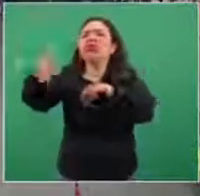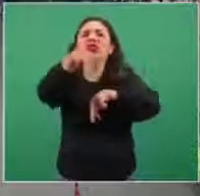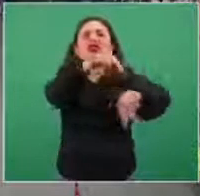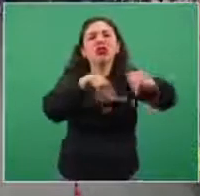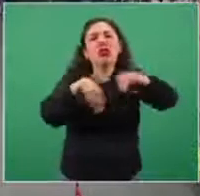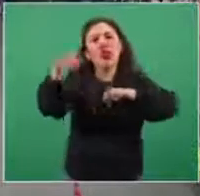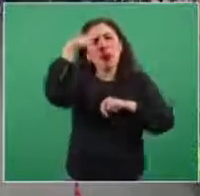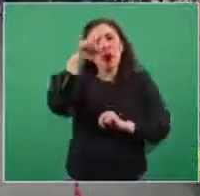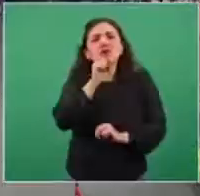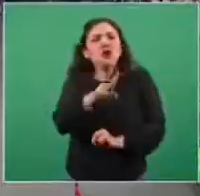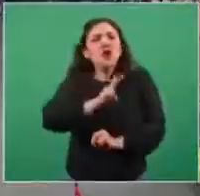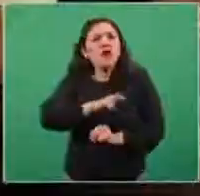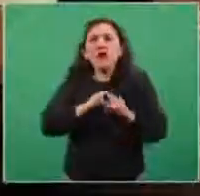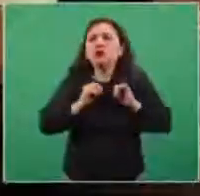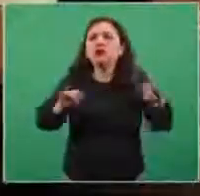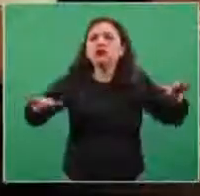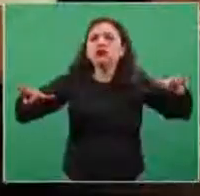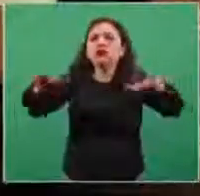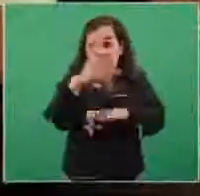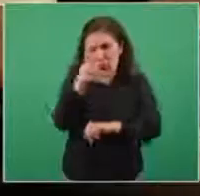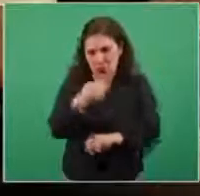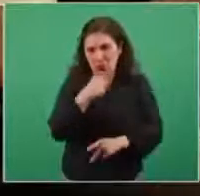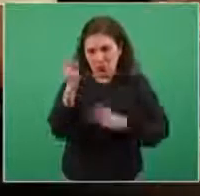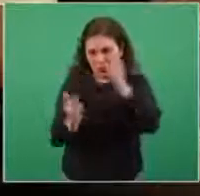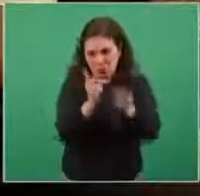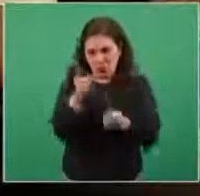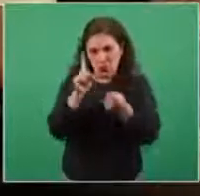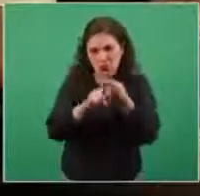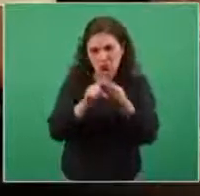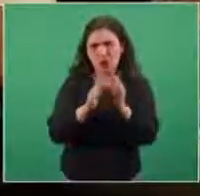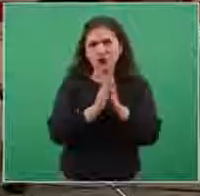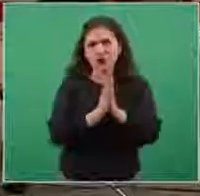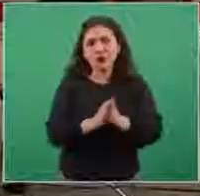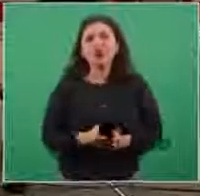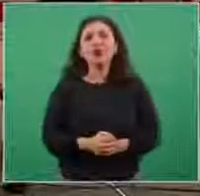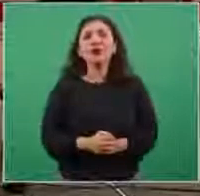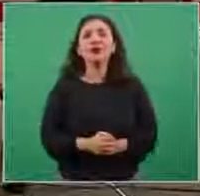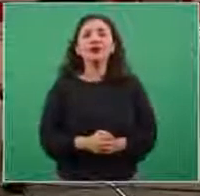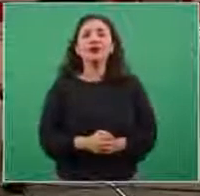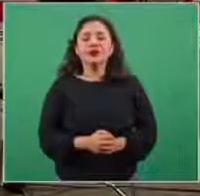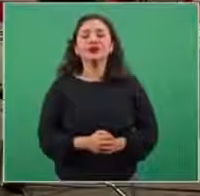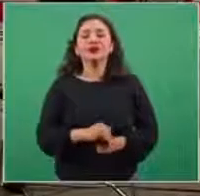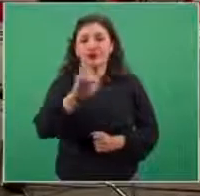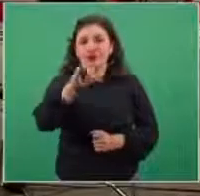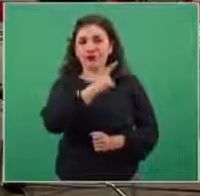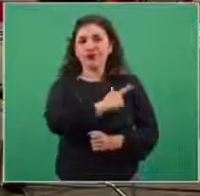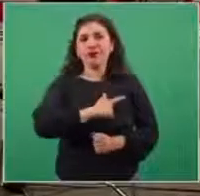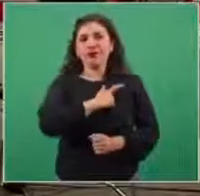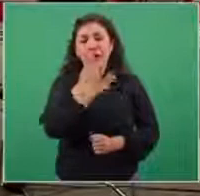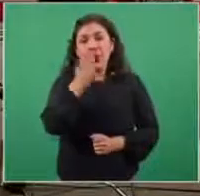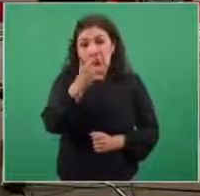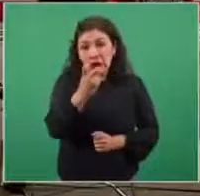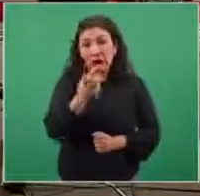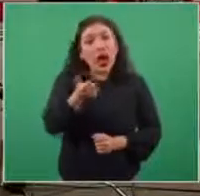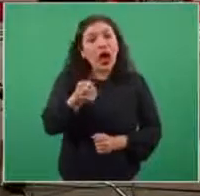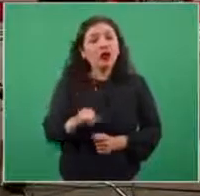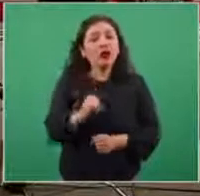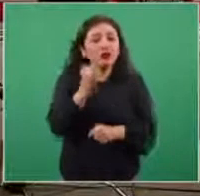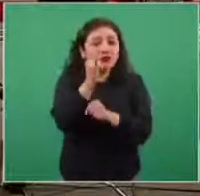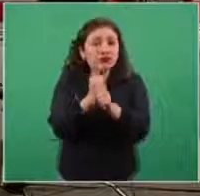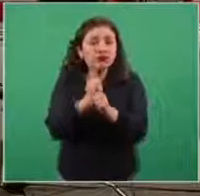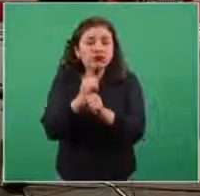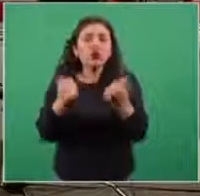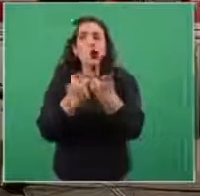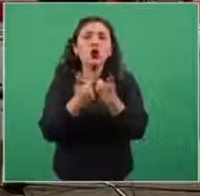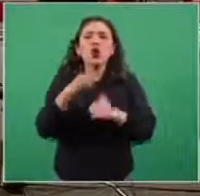propagando el virus? Esa sería mi primera pregunta, por favor. ¿Cómo no? Eso es parte de la inspección o verificación que